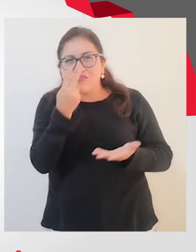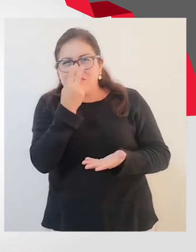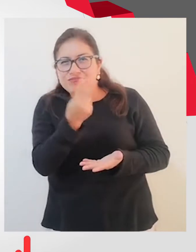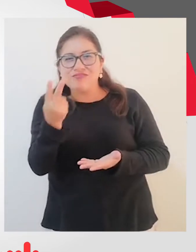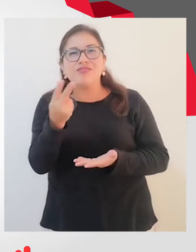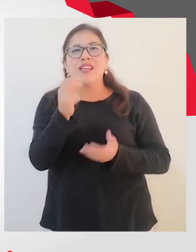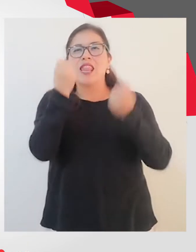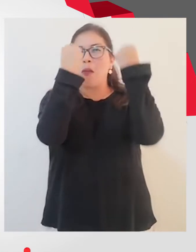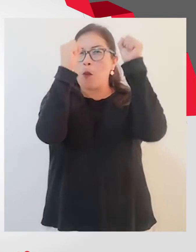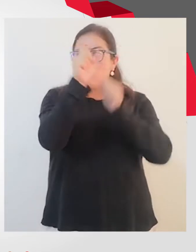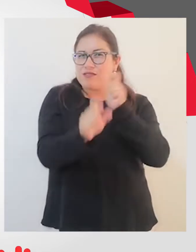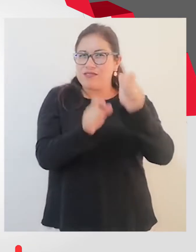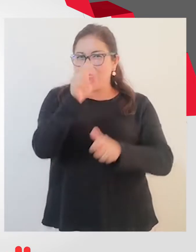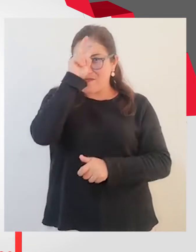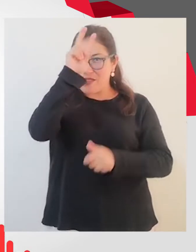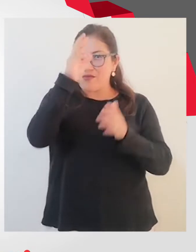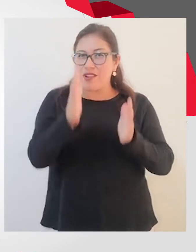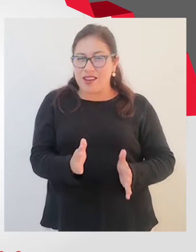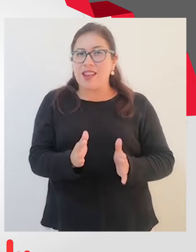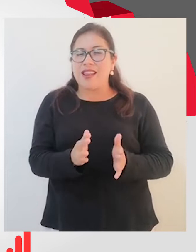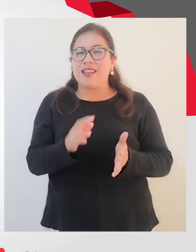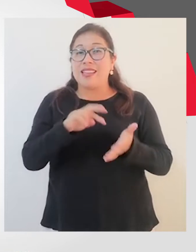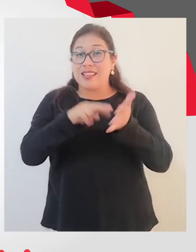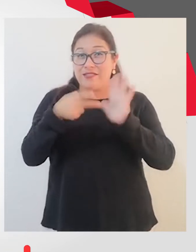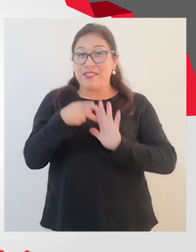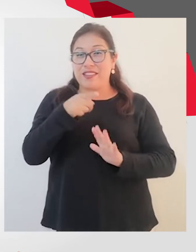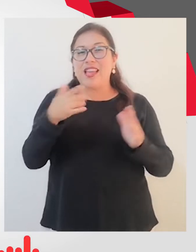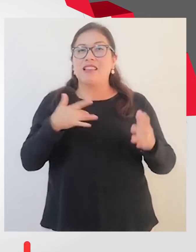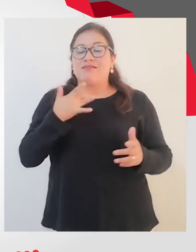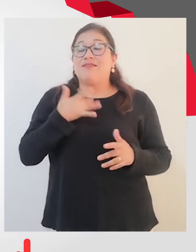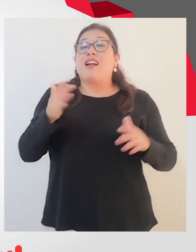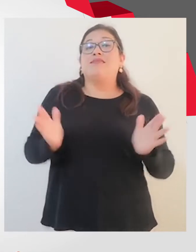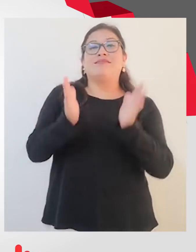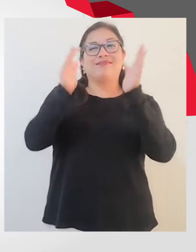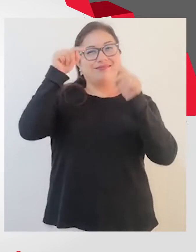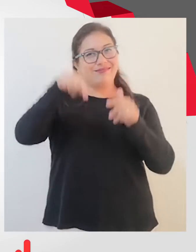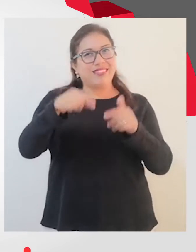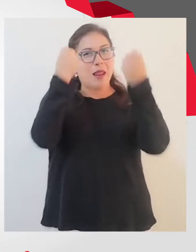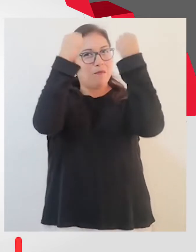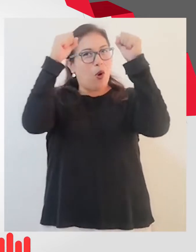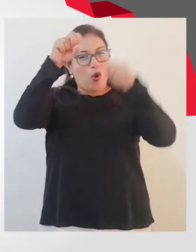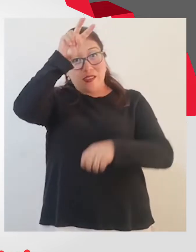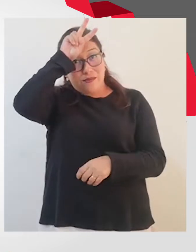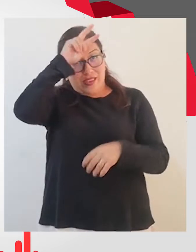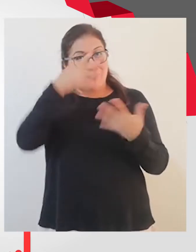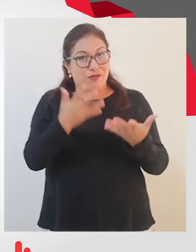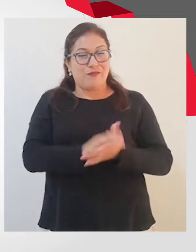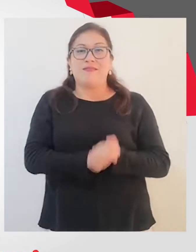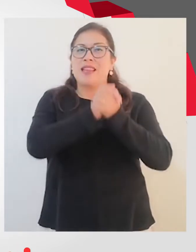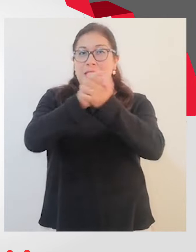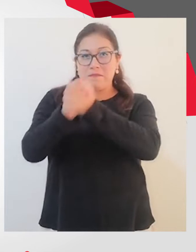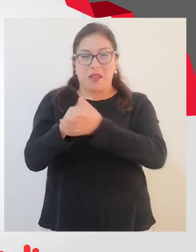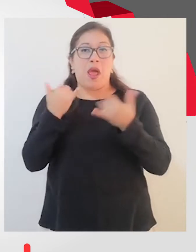con discapacidad. De esa manera se incentiva el deporte aquí en nuestro país. Amigos,